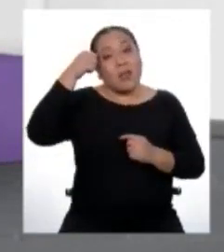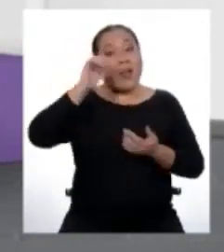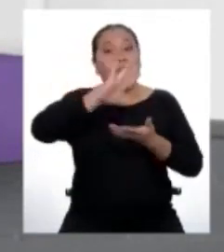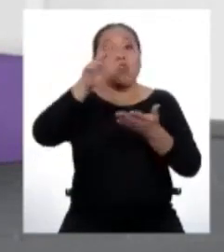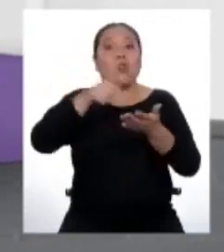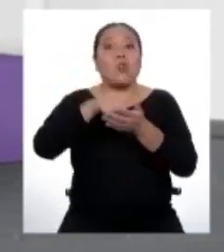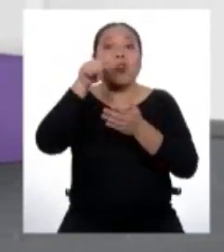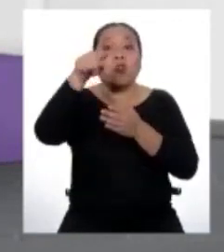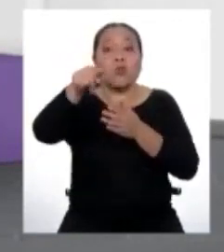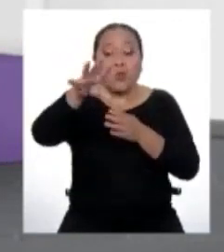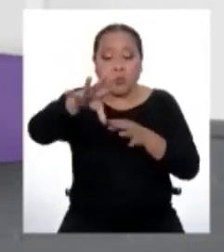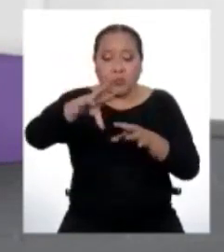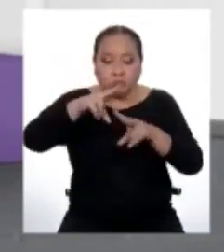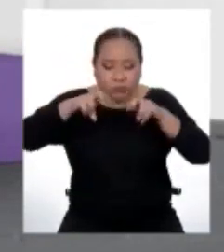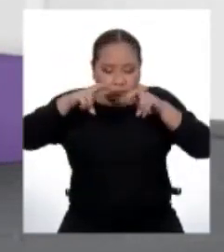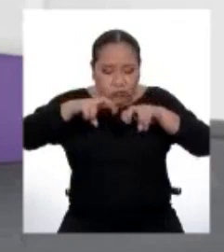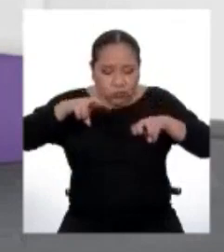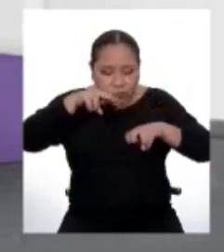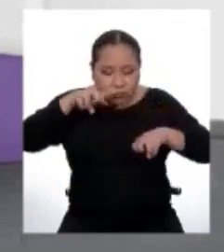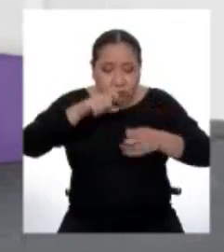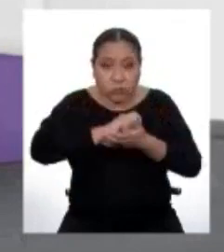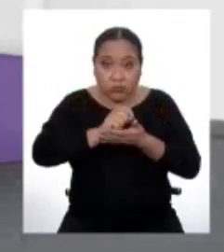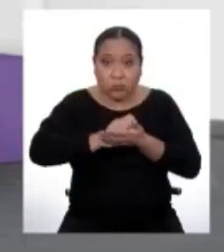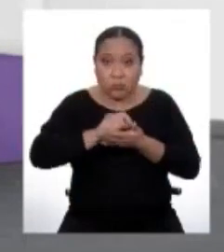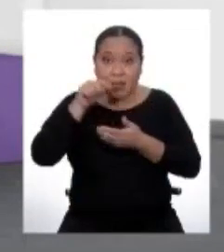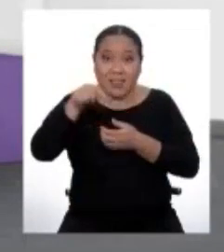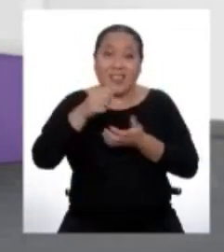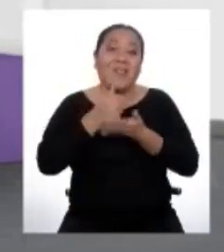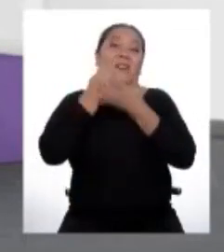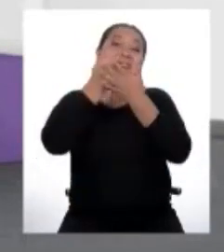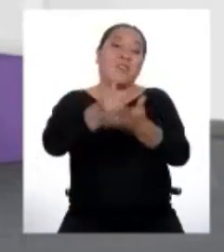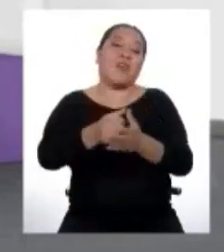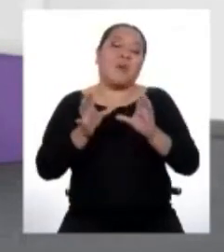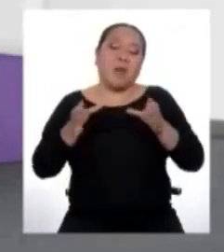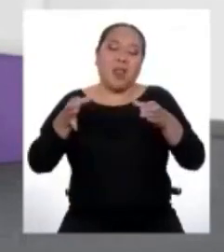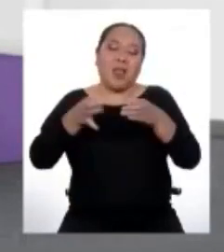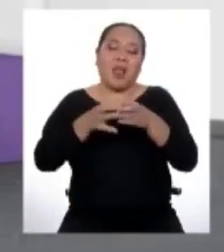averigües servirá para la mesa redonda.